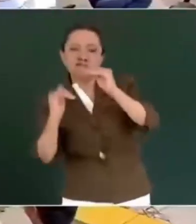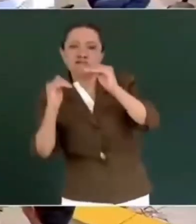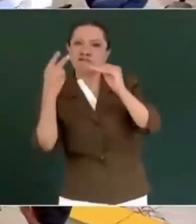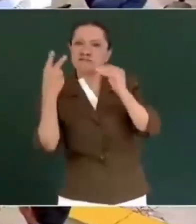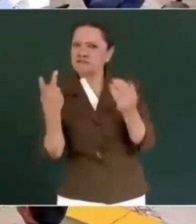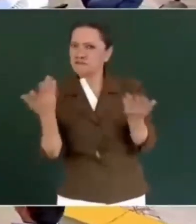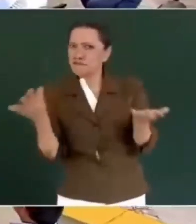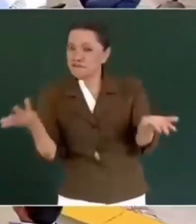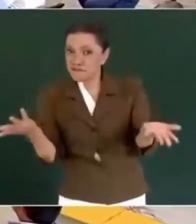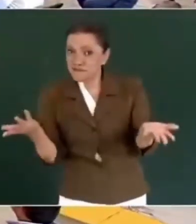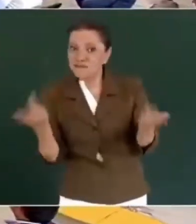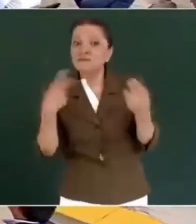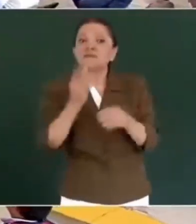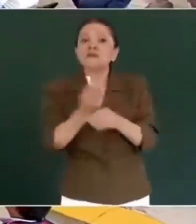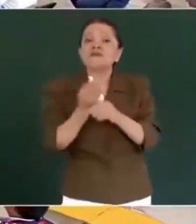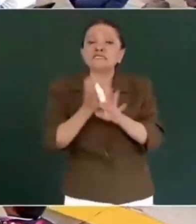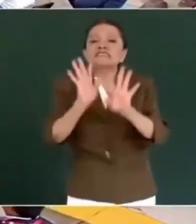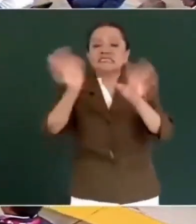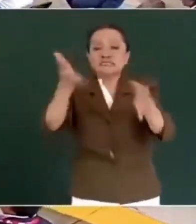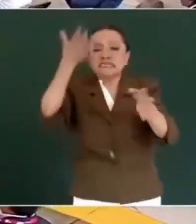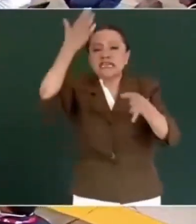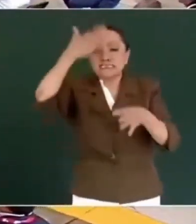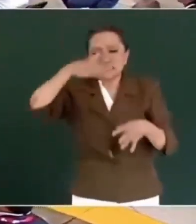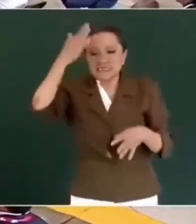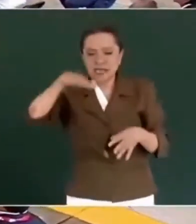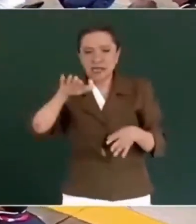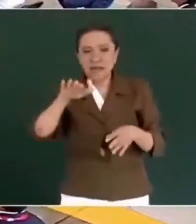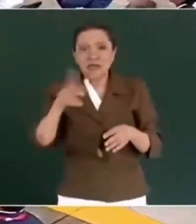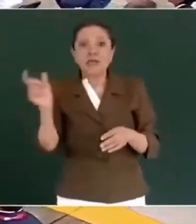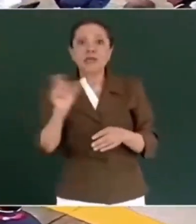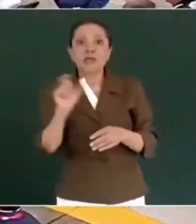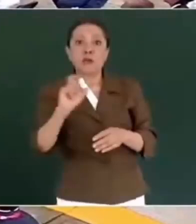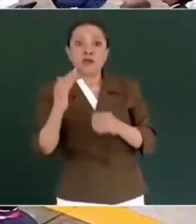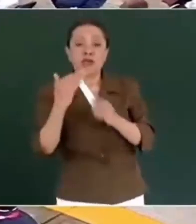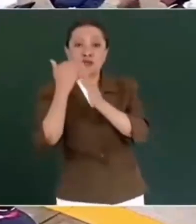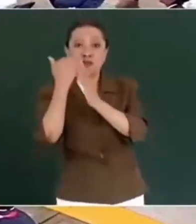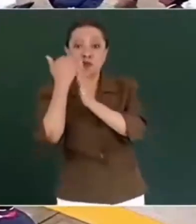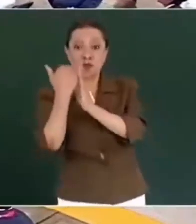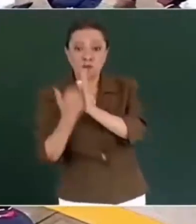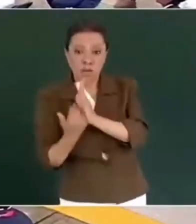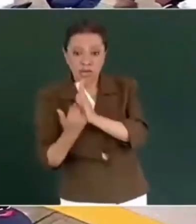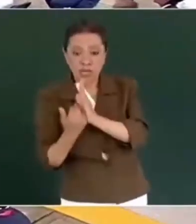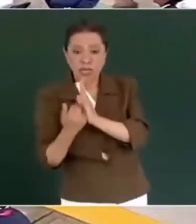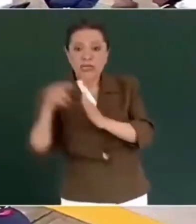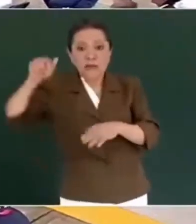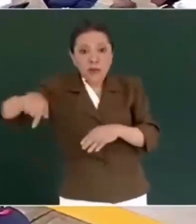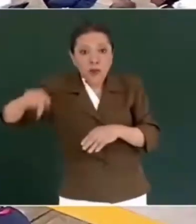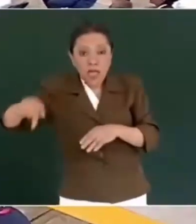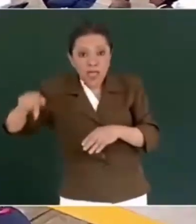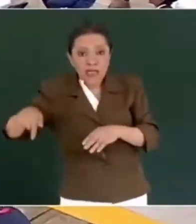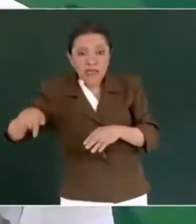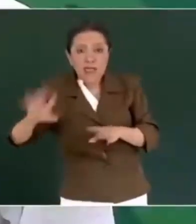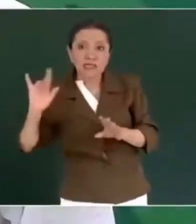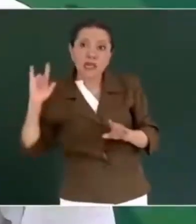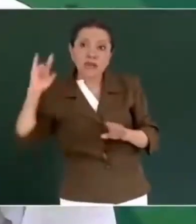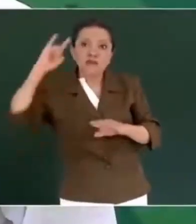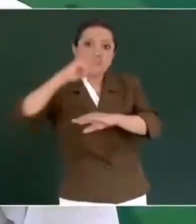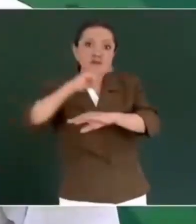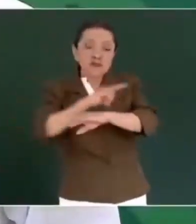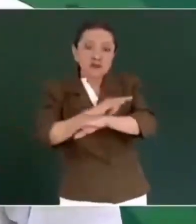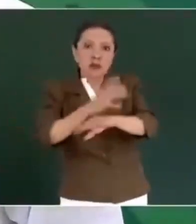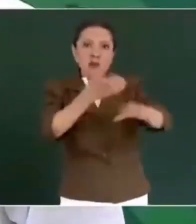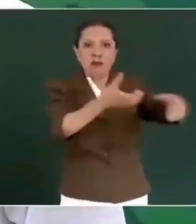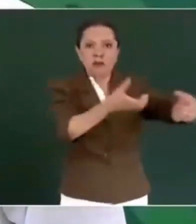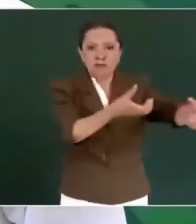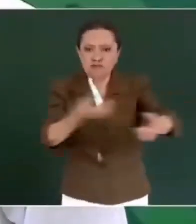Y ya hasta se sabe de que bajaban ahí cargamentos, ya había operativos